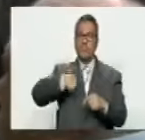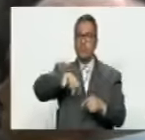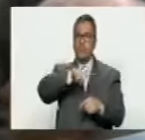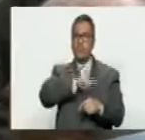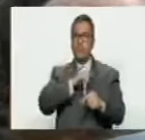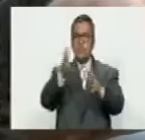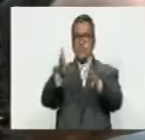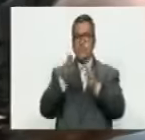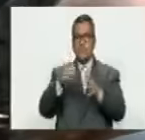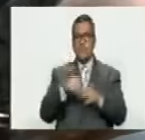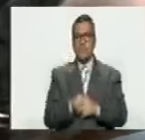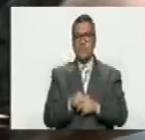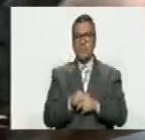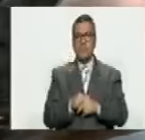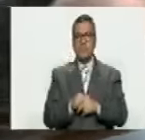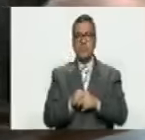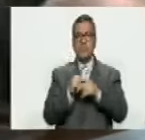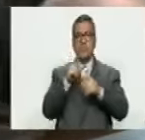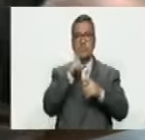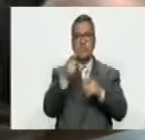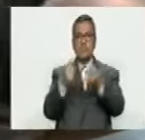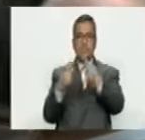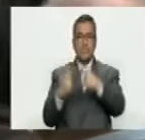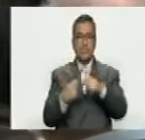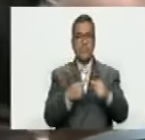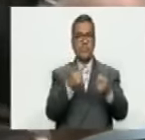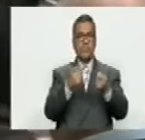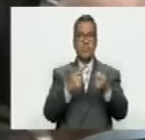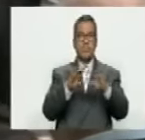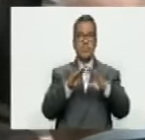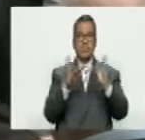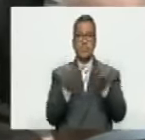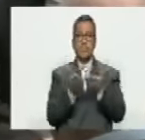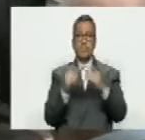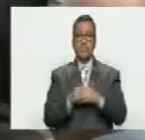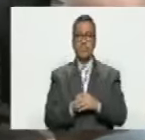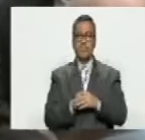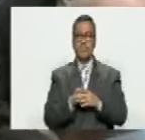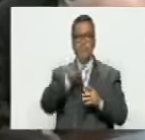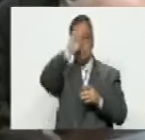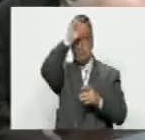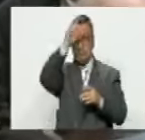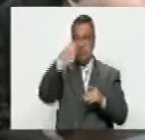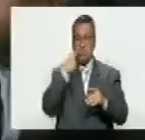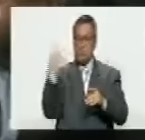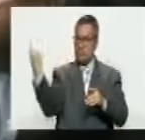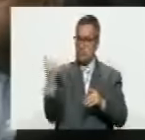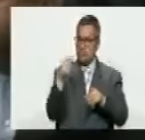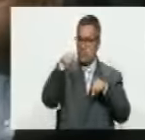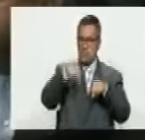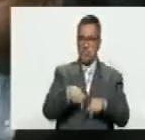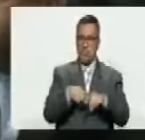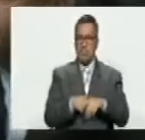ganamos a la aristocracia financiera mundial. El diablo mismo se nos presentó,